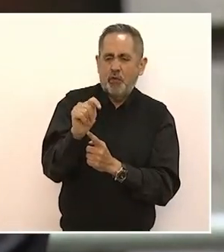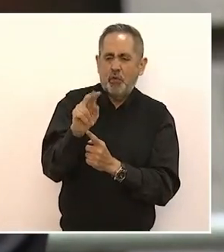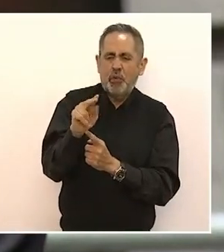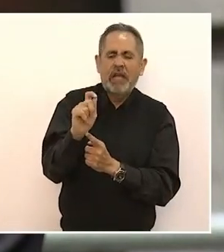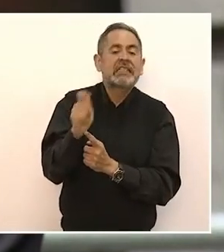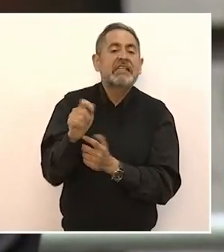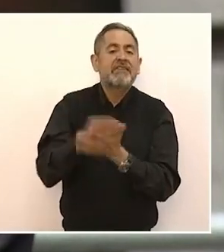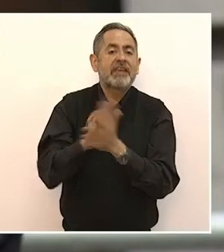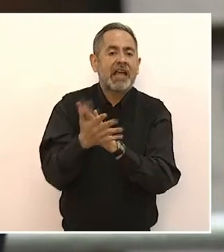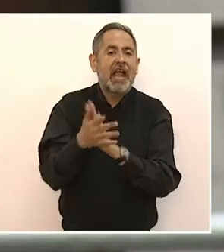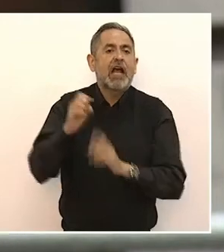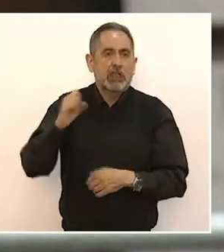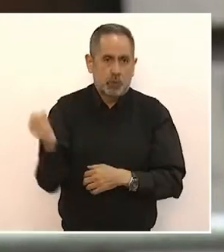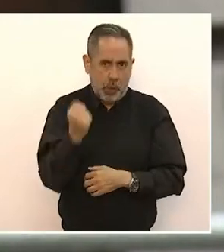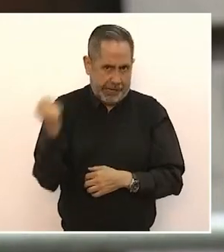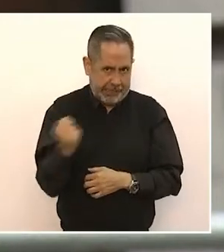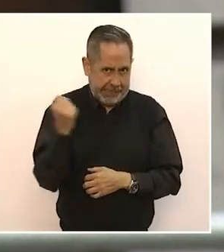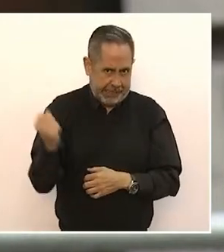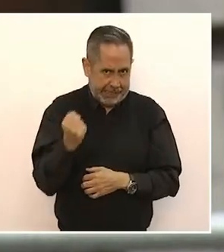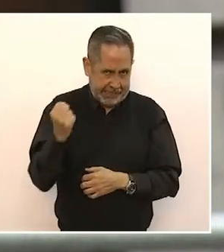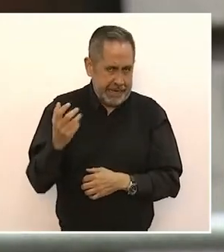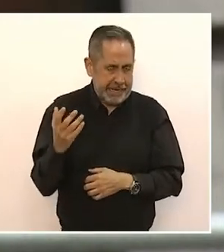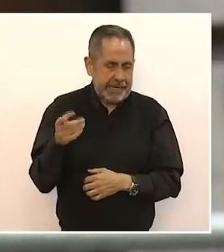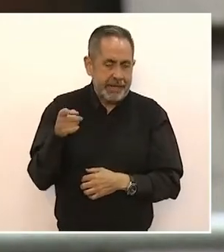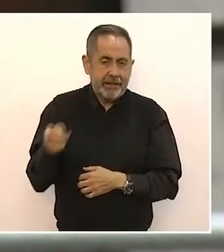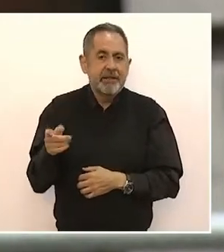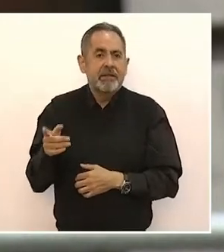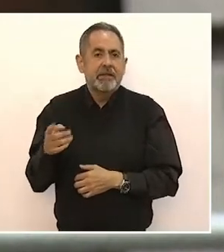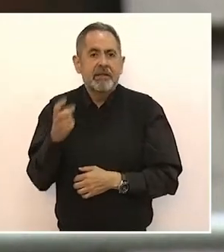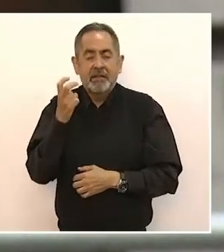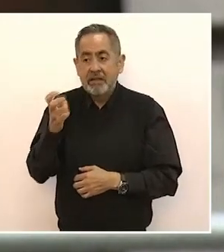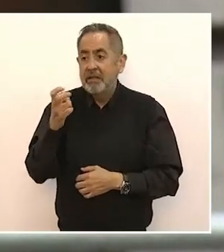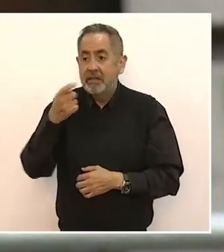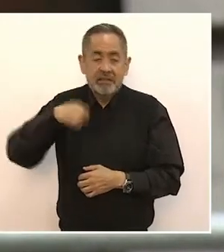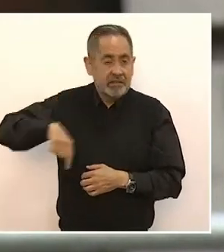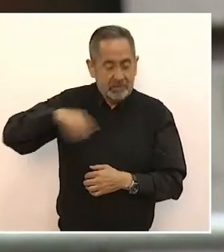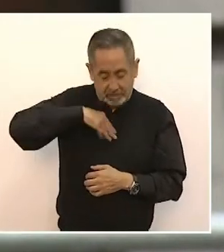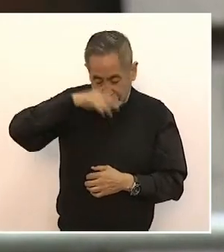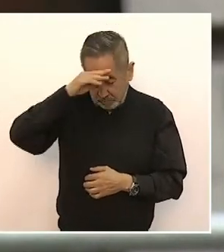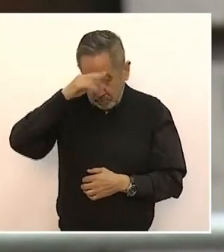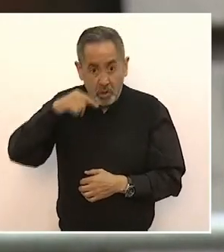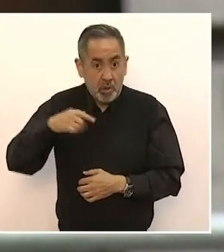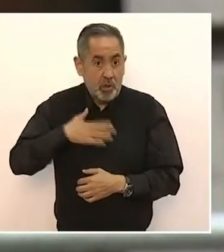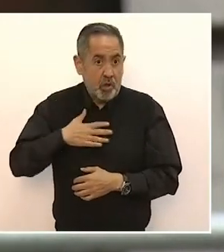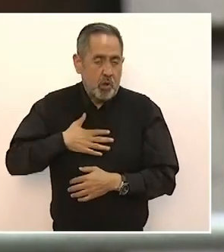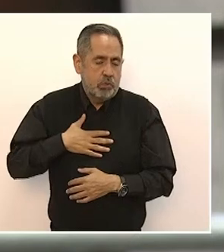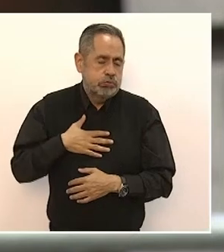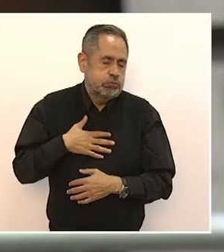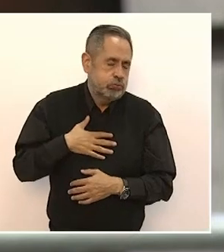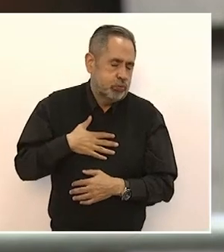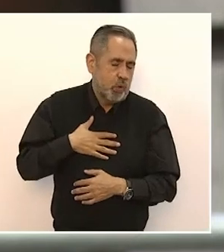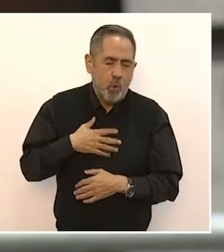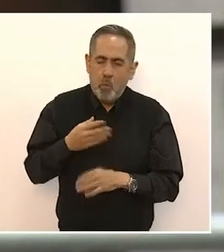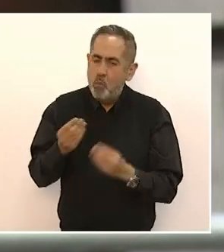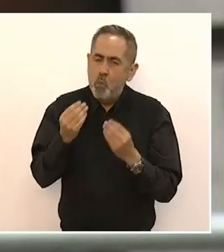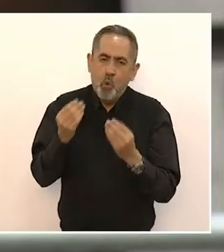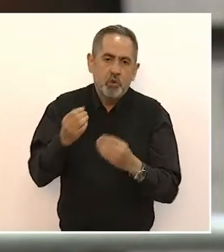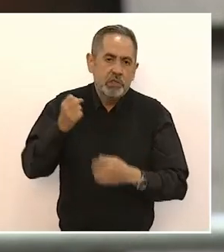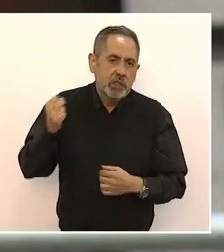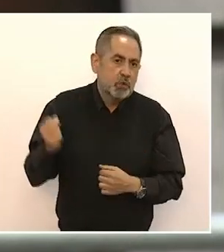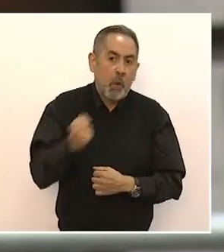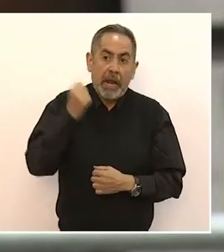y nosotros sobre todo hemos tenido mucha fortuna, mucha suerte.